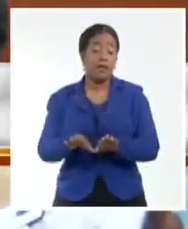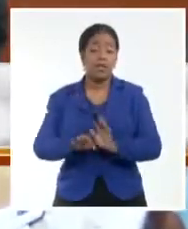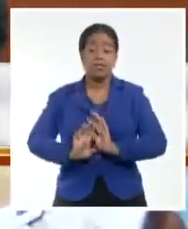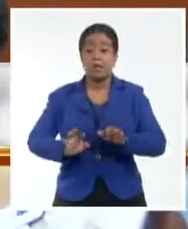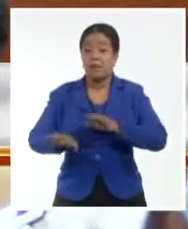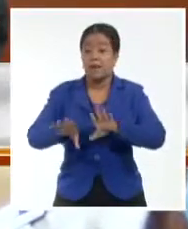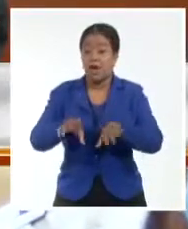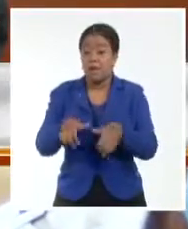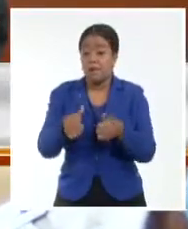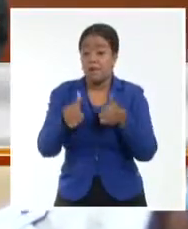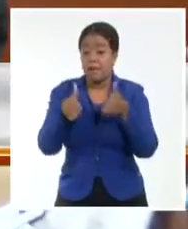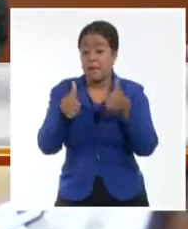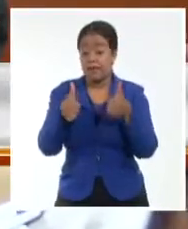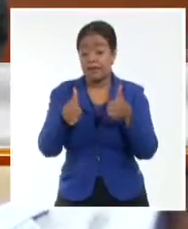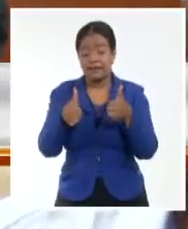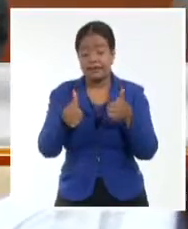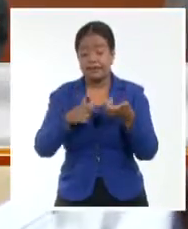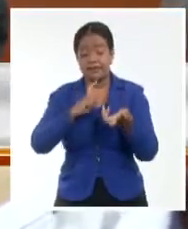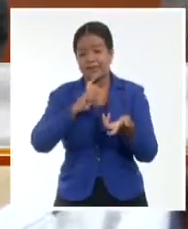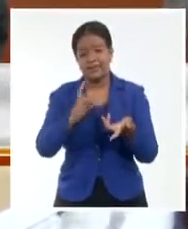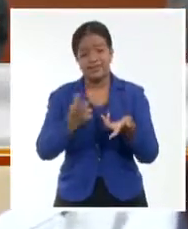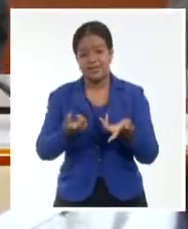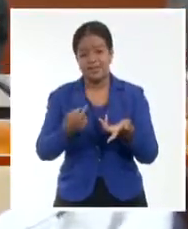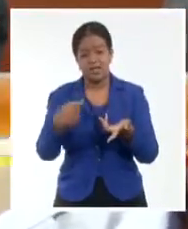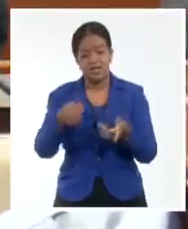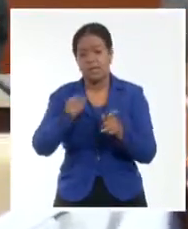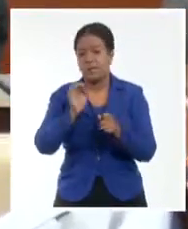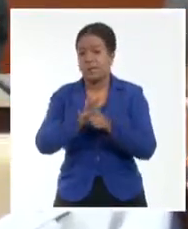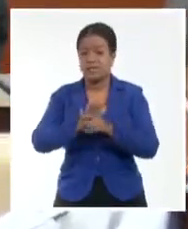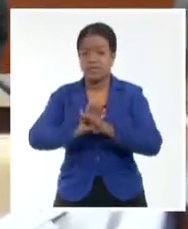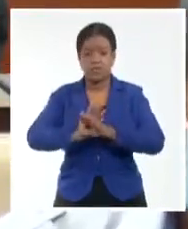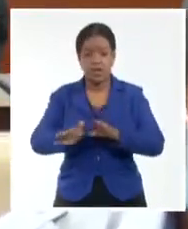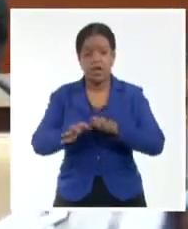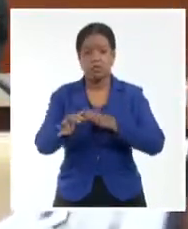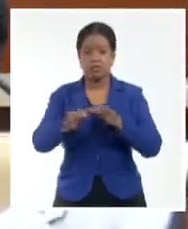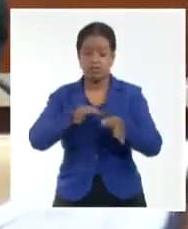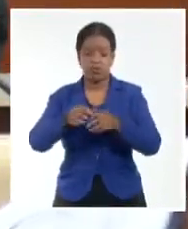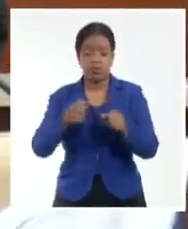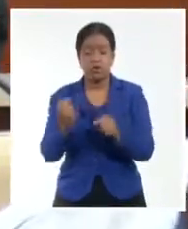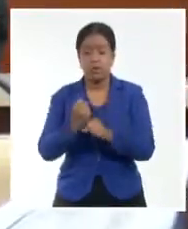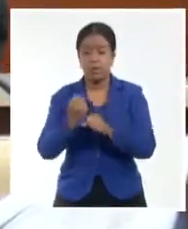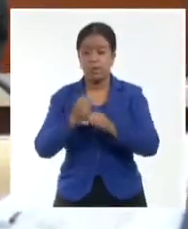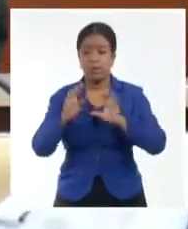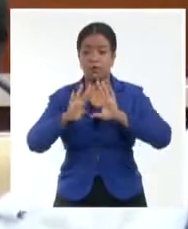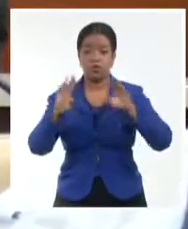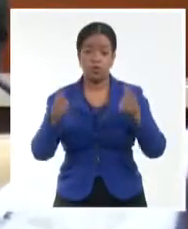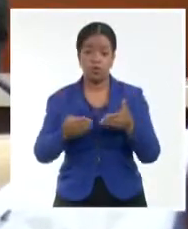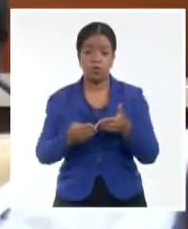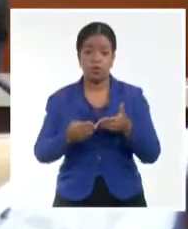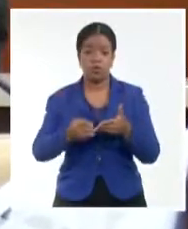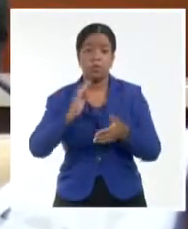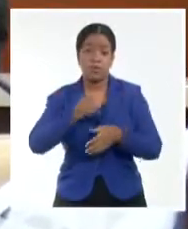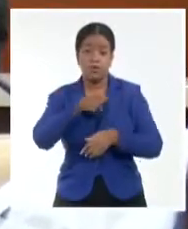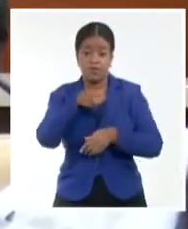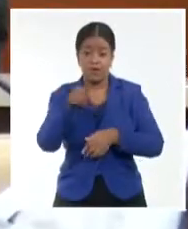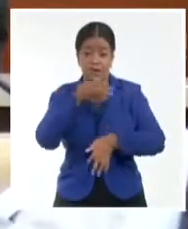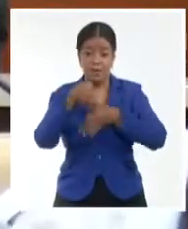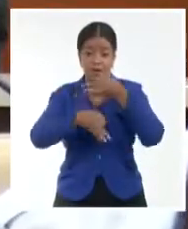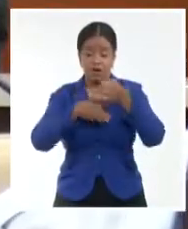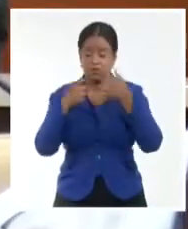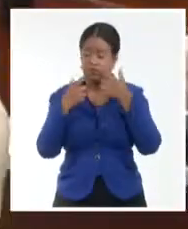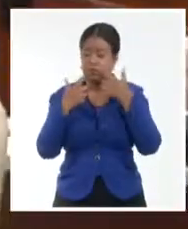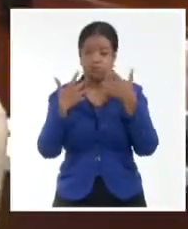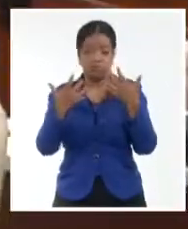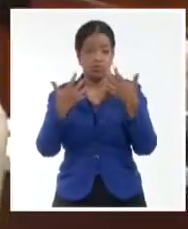a realmente cumplimentar, implementar todo lo que en esta materia está diseñado, por todo lo que se ha explicado aquí, la importancia de este tema